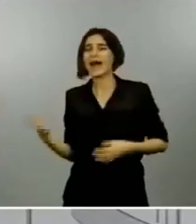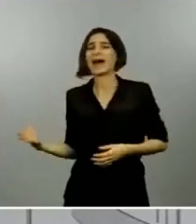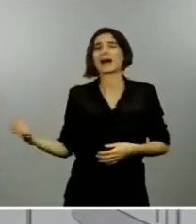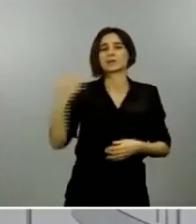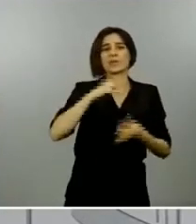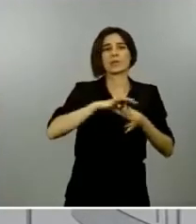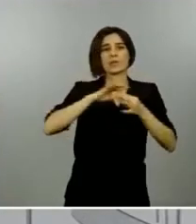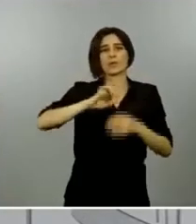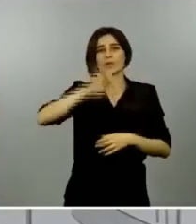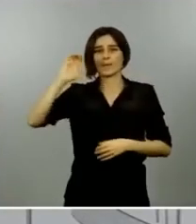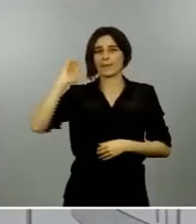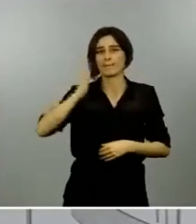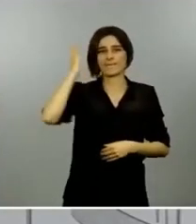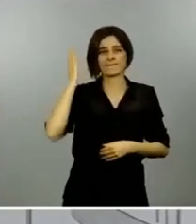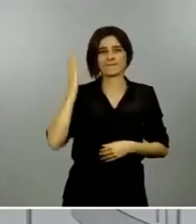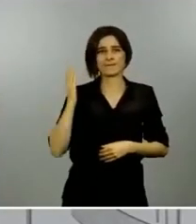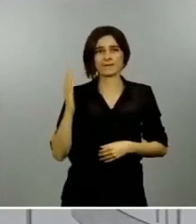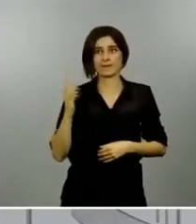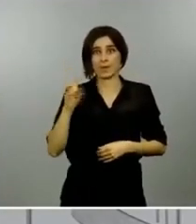afectando al conjunto del planeta